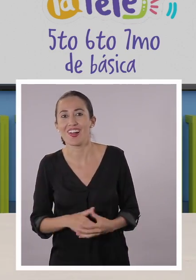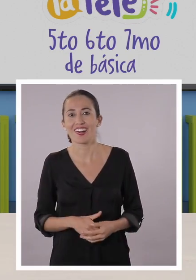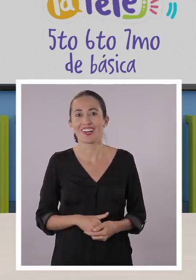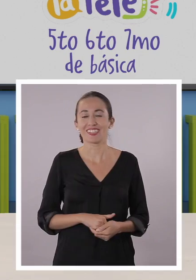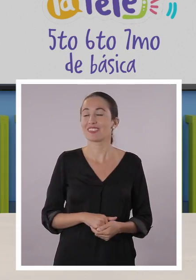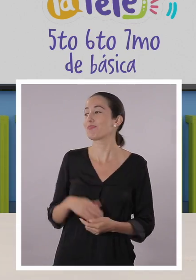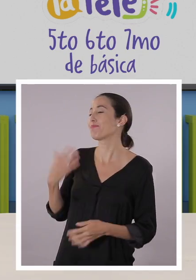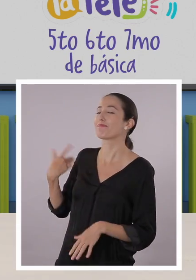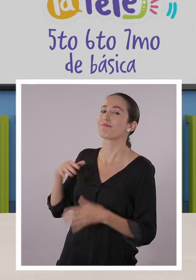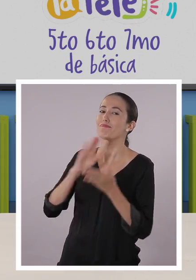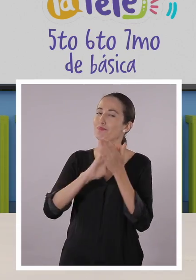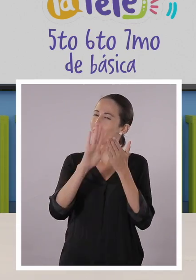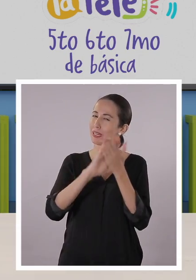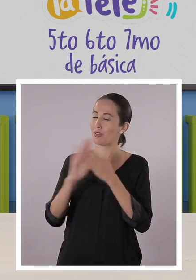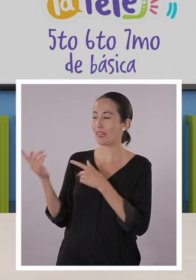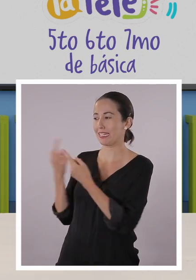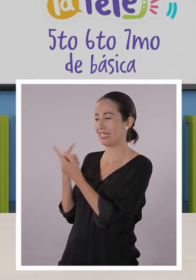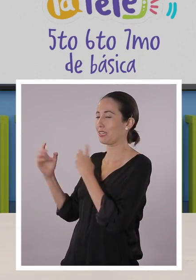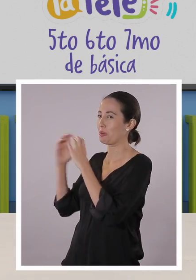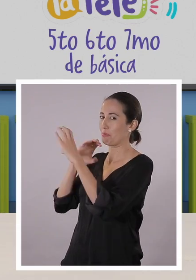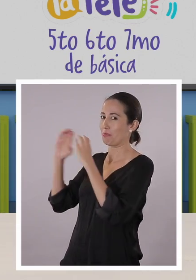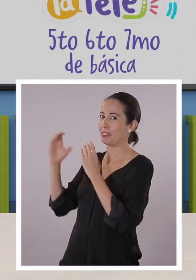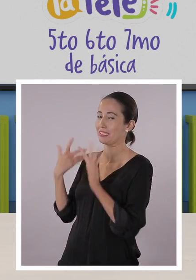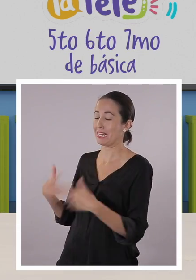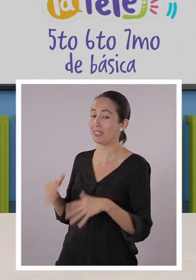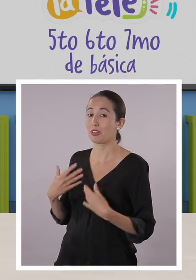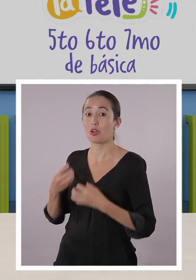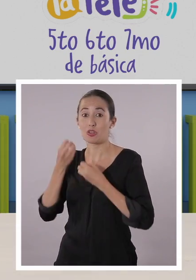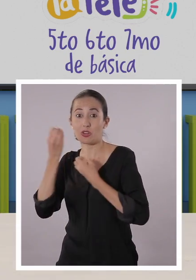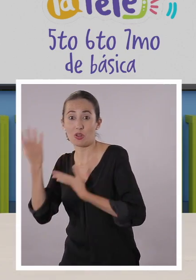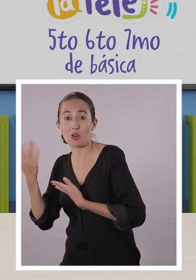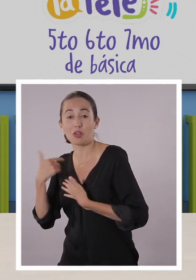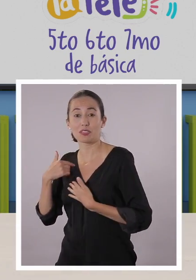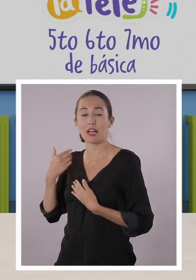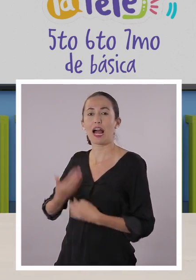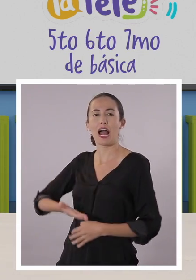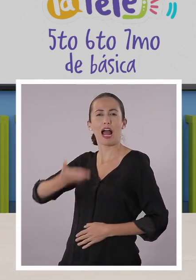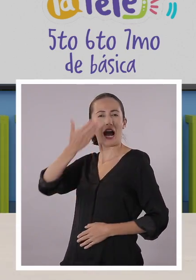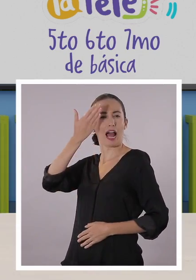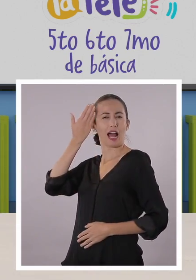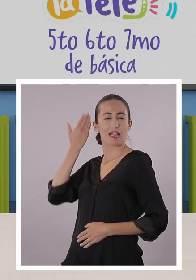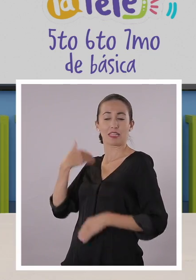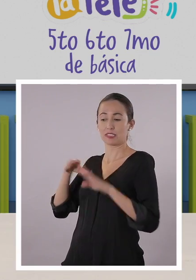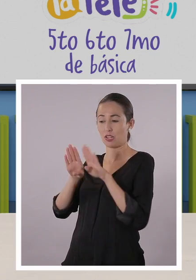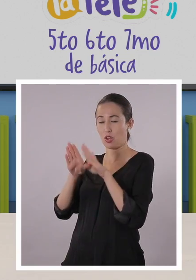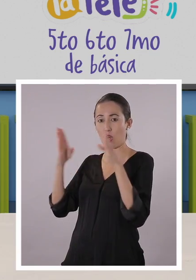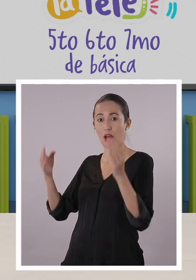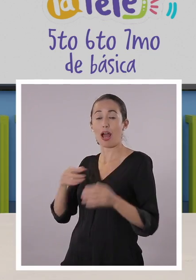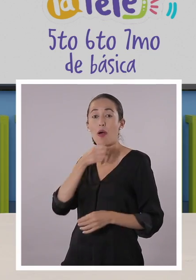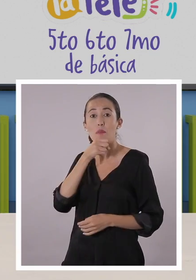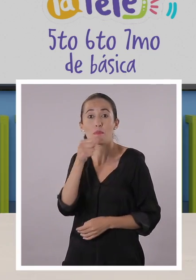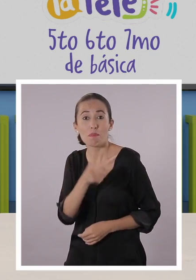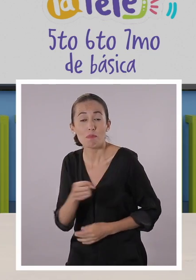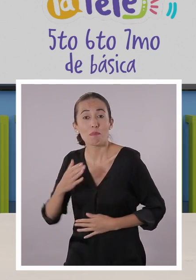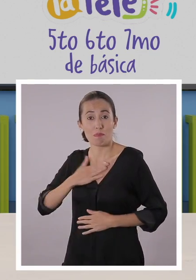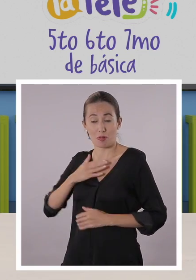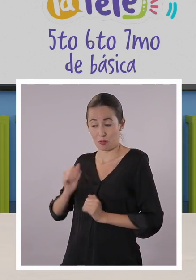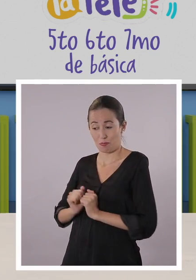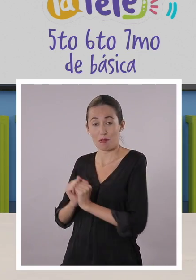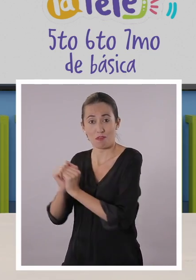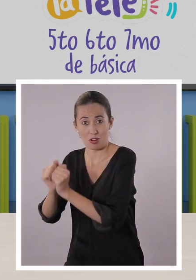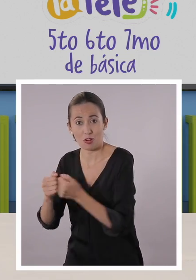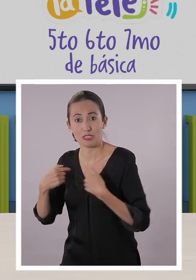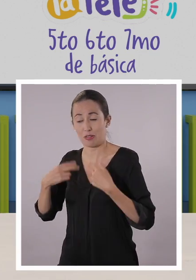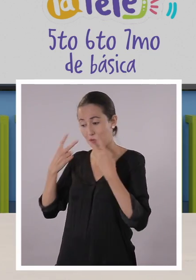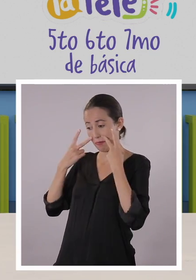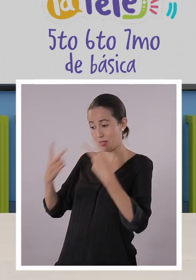agarraron aquí en plena conversa. Estaba comentando a la profe que un par de días de atrás pudimos ver con mi abuelo un álbum de fotos que